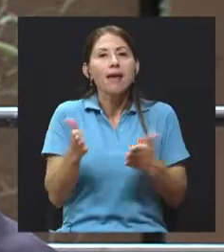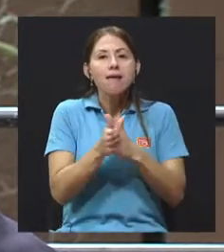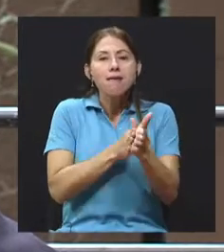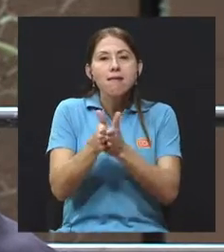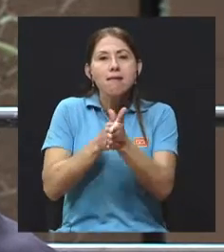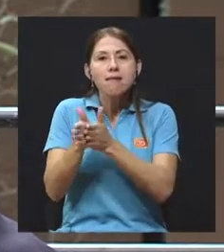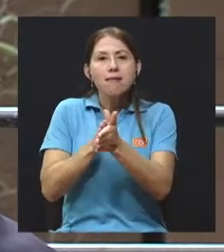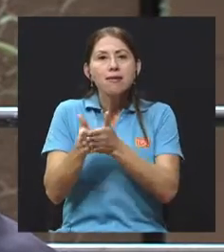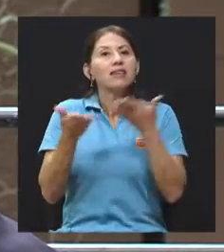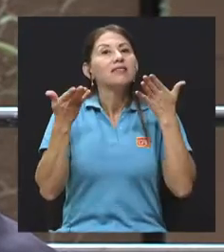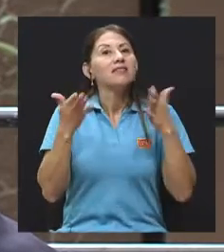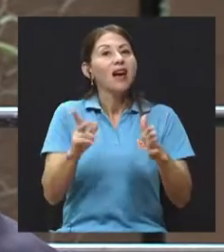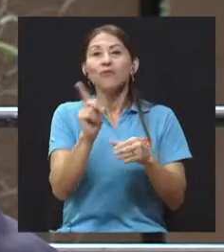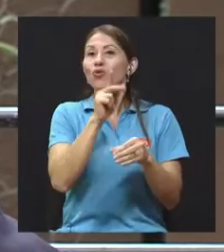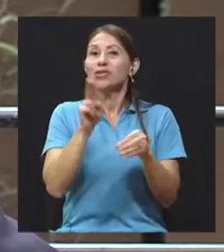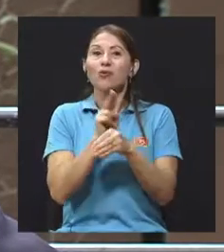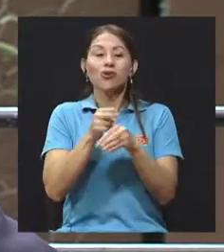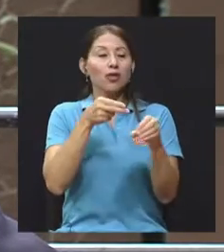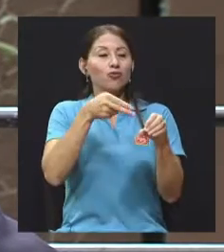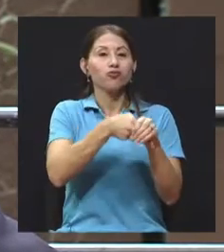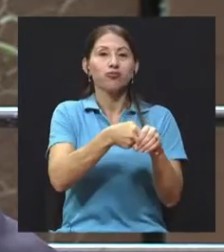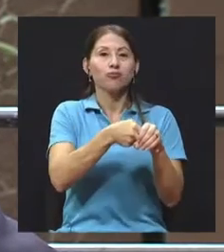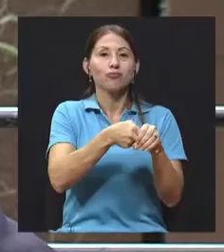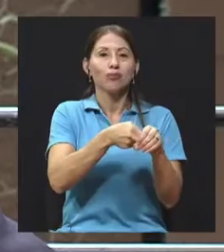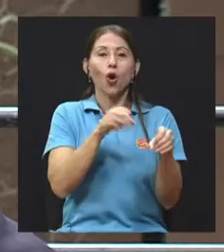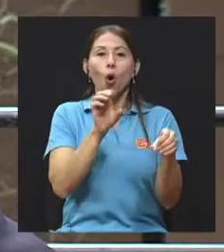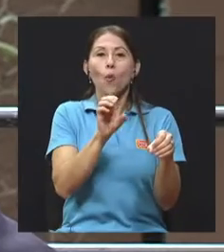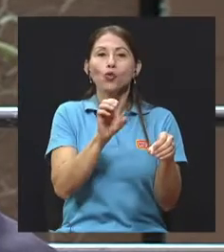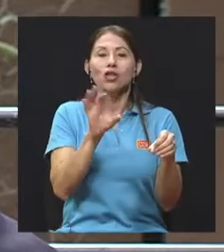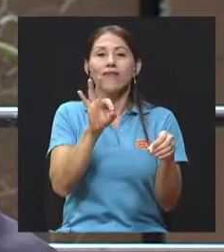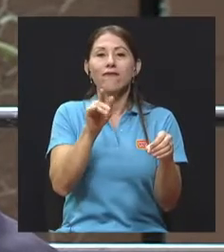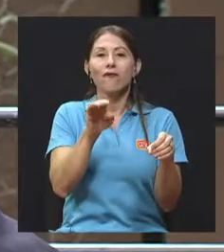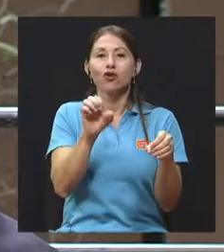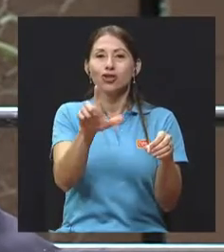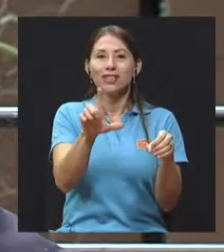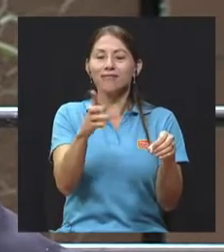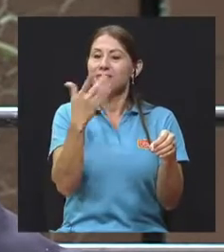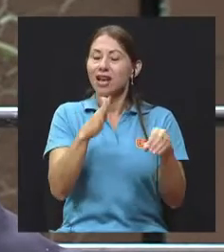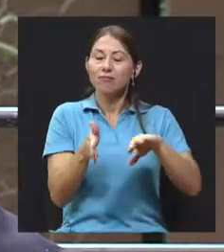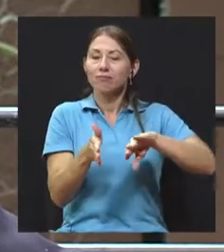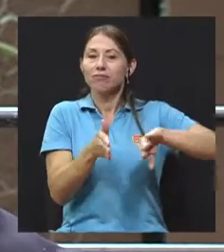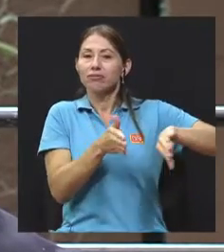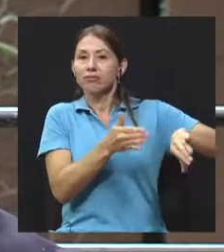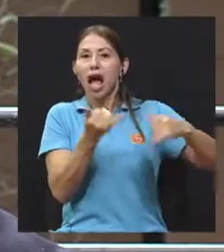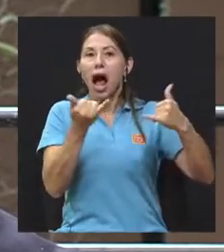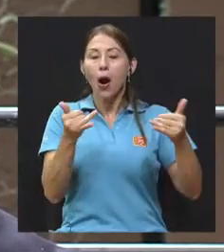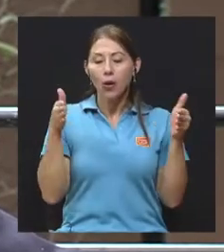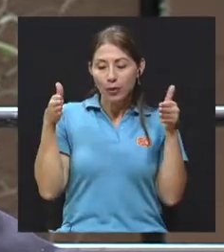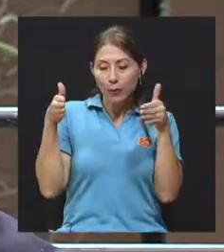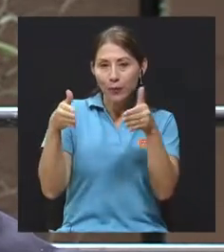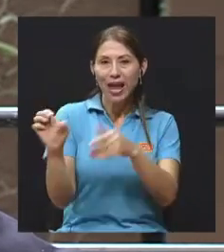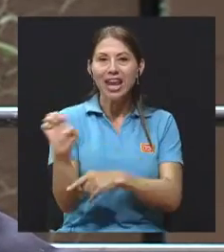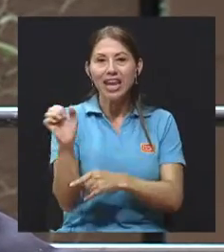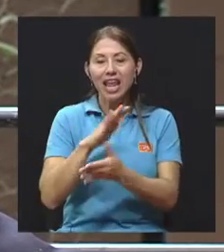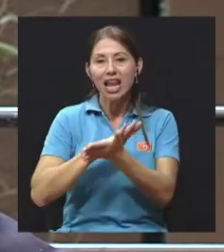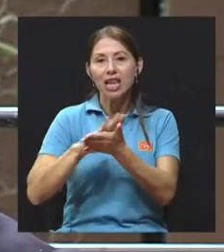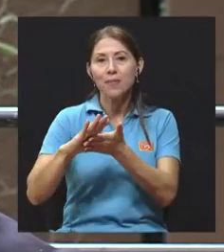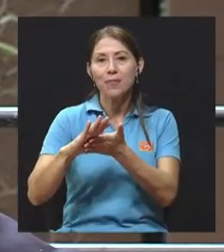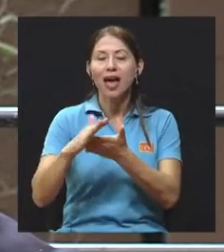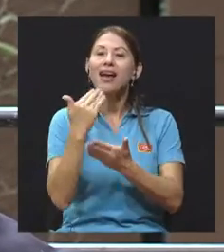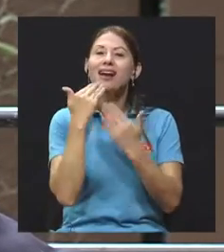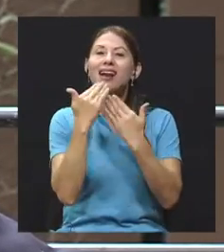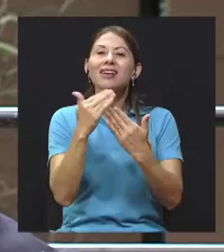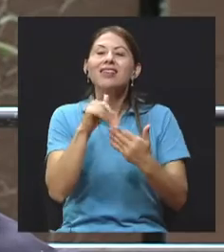abandonando los combustibles fósiles, ha ido abandonando el uso de un montón de recursos y ha ido hacia las energías limpias gracias a la